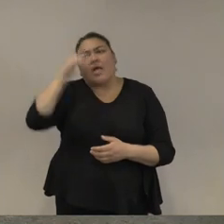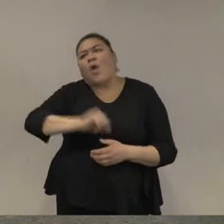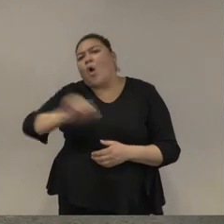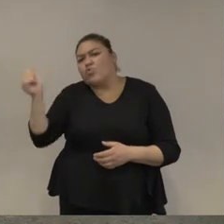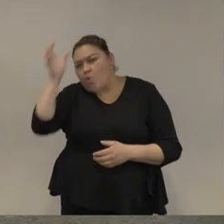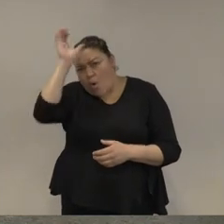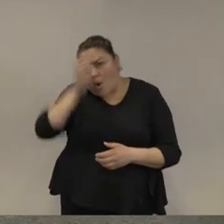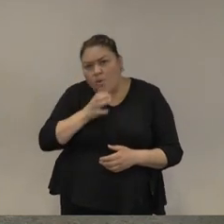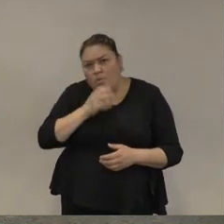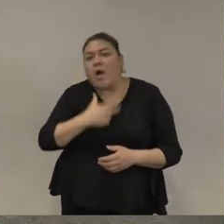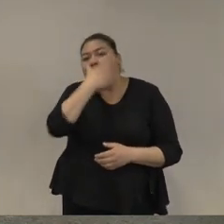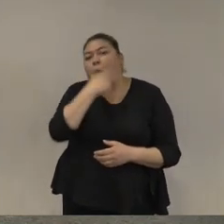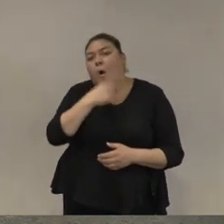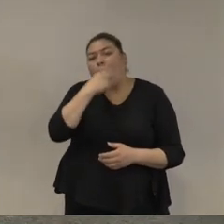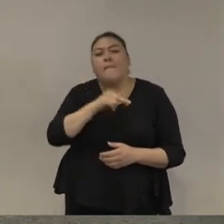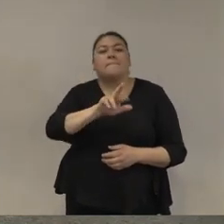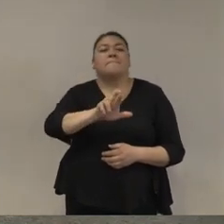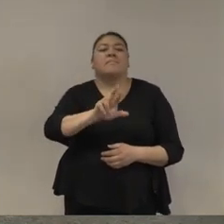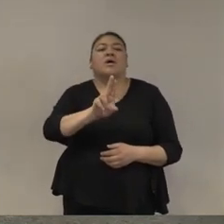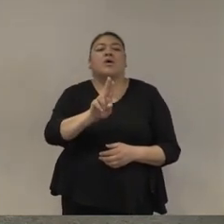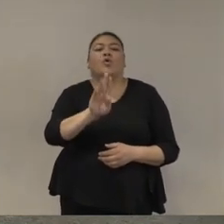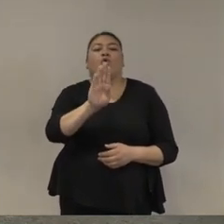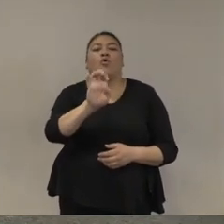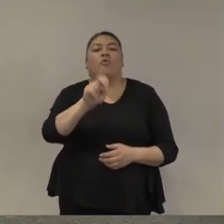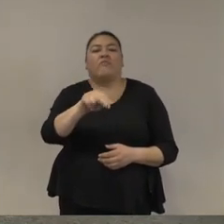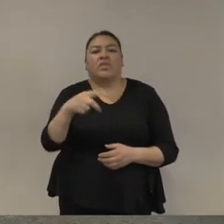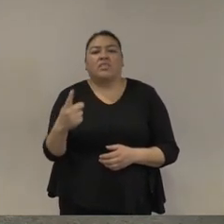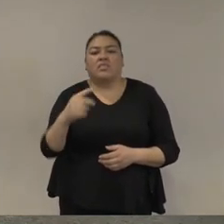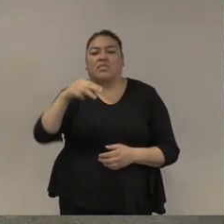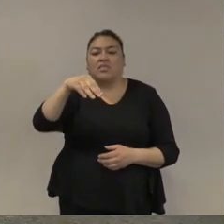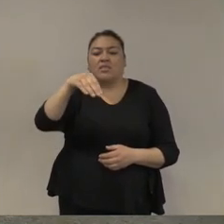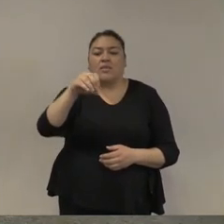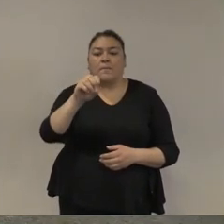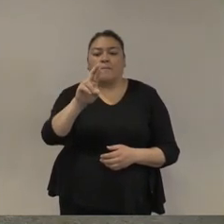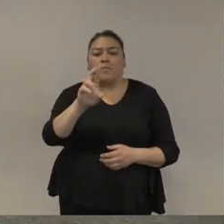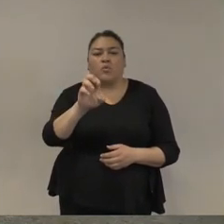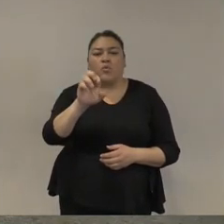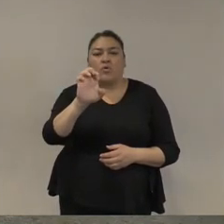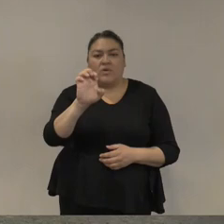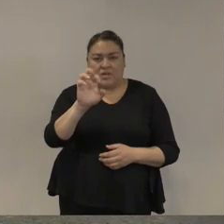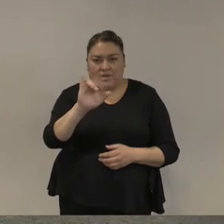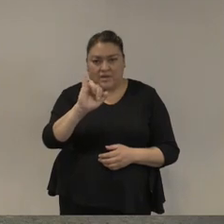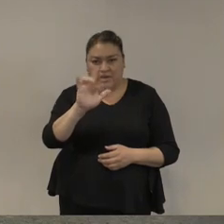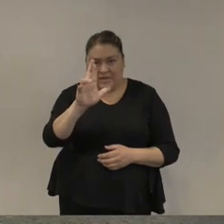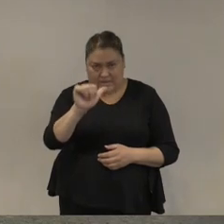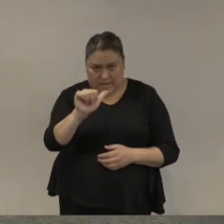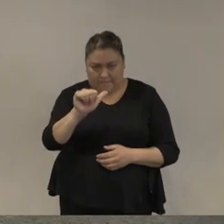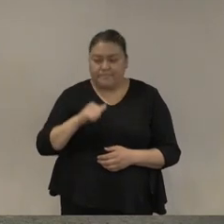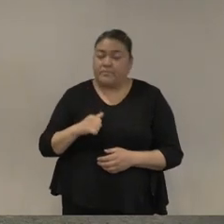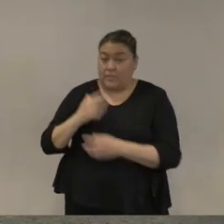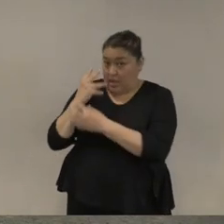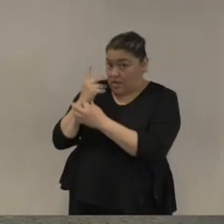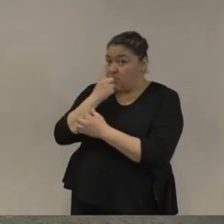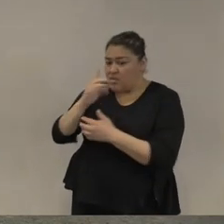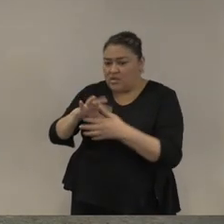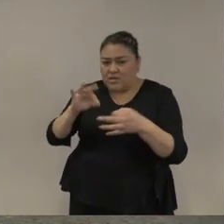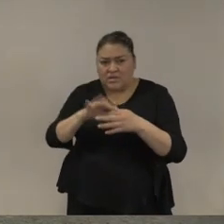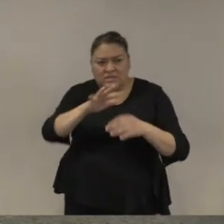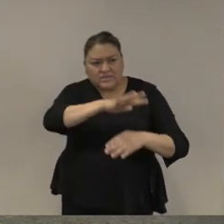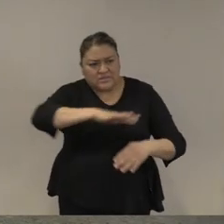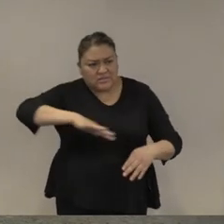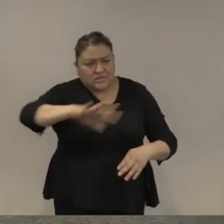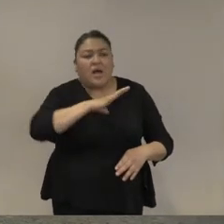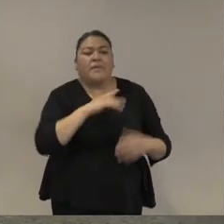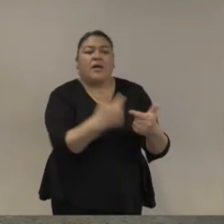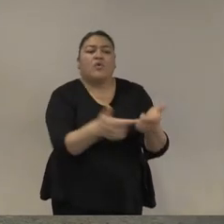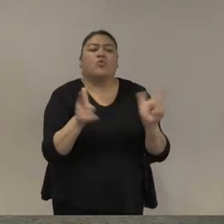Moreira y hablaba que después de el esfuerzo que hicieron ante la realidad de la presencia de los